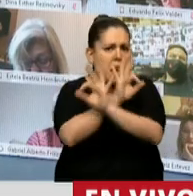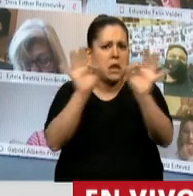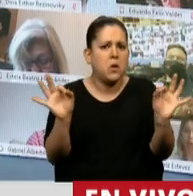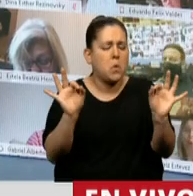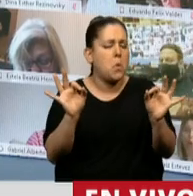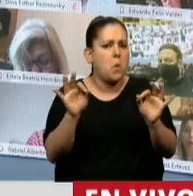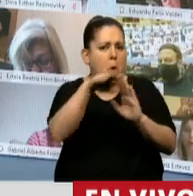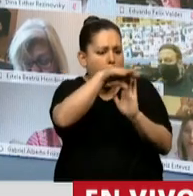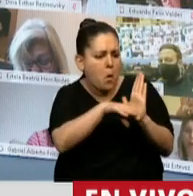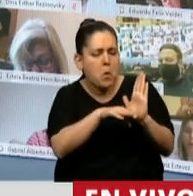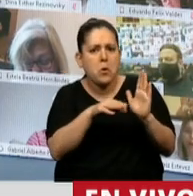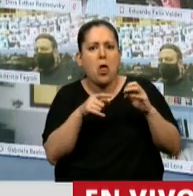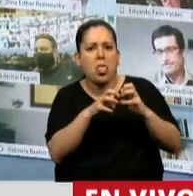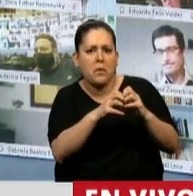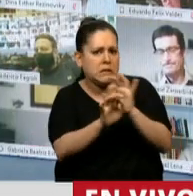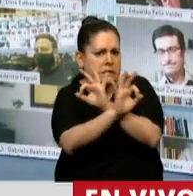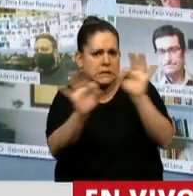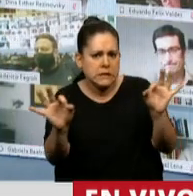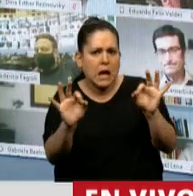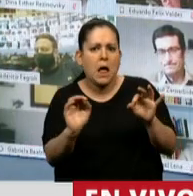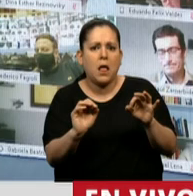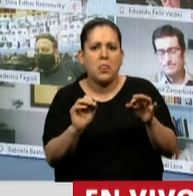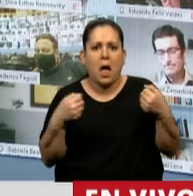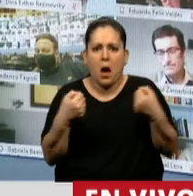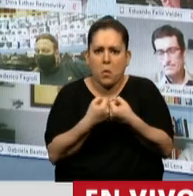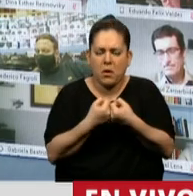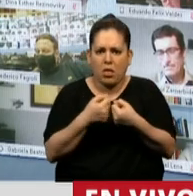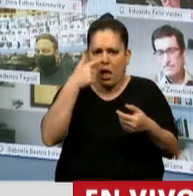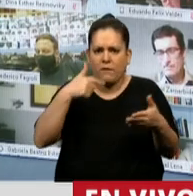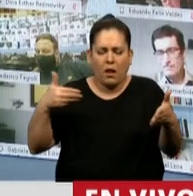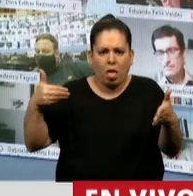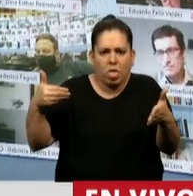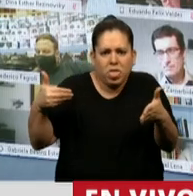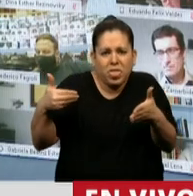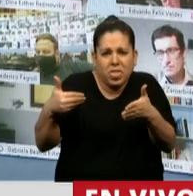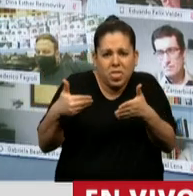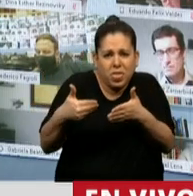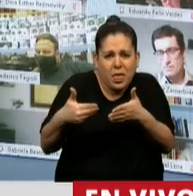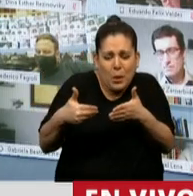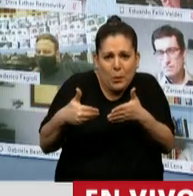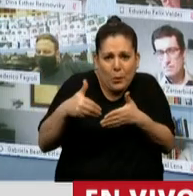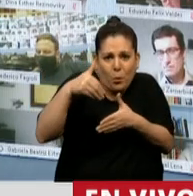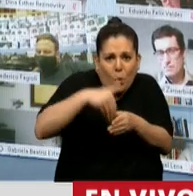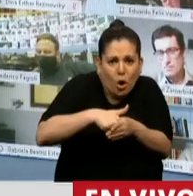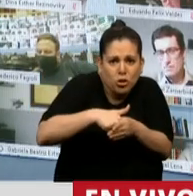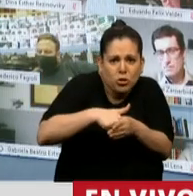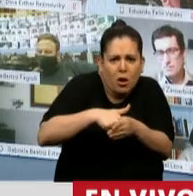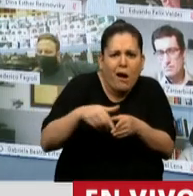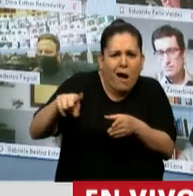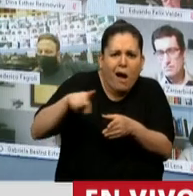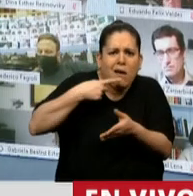las cosas que planteaban sobre la hora, minutos antes de votar, lo cambien,